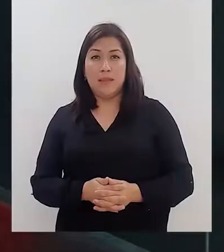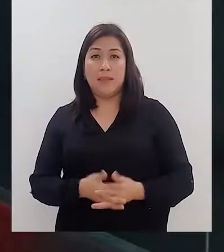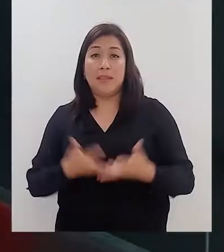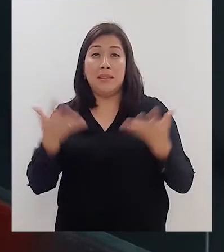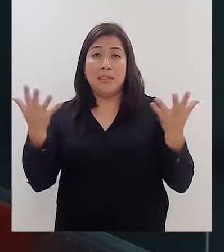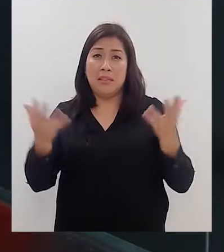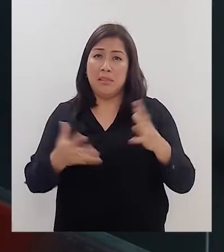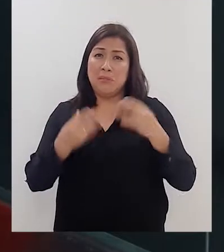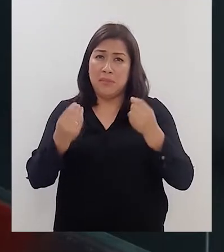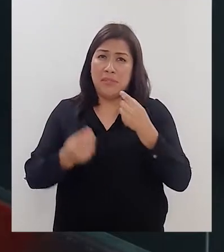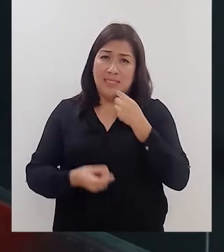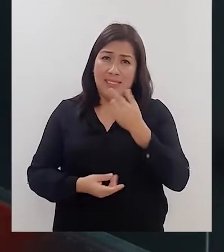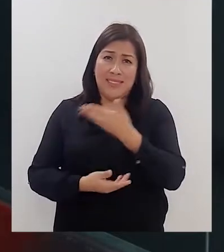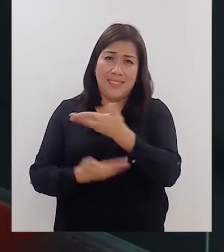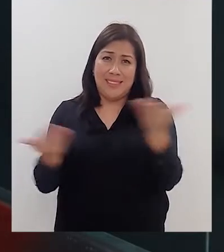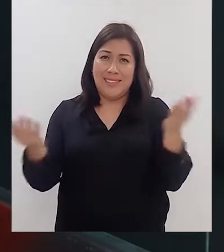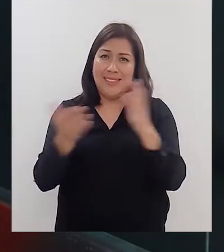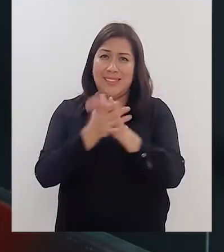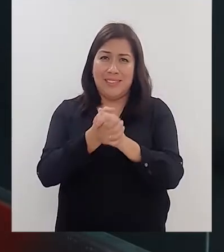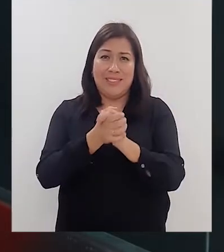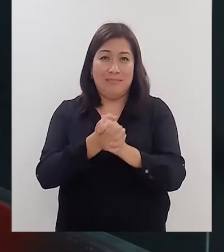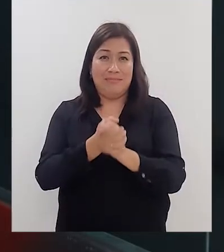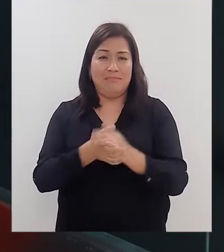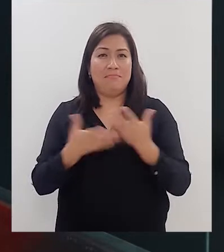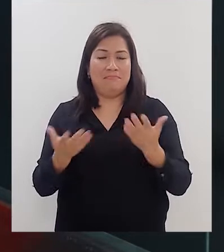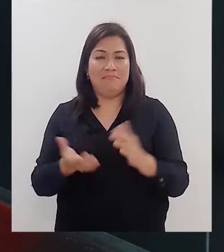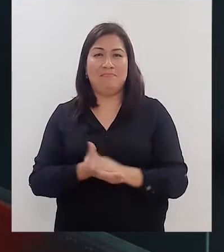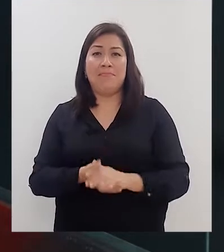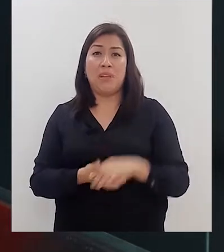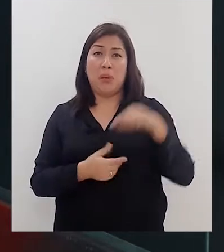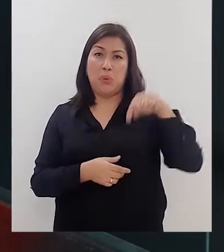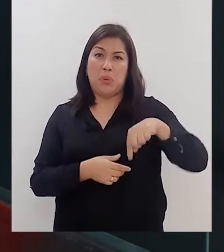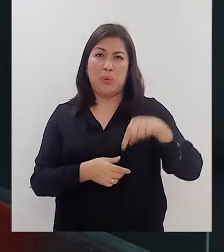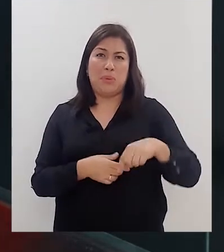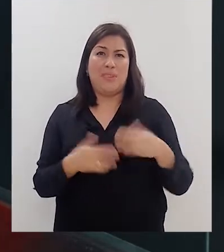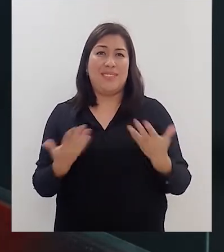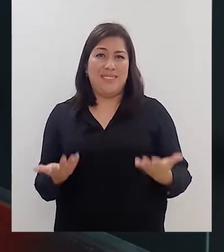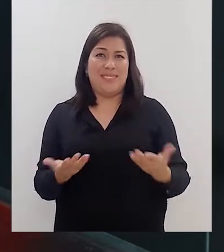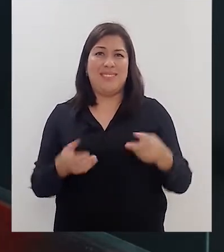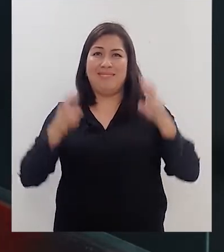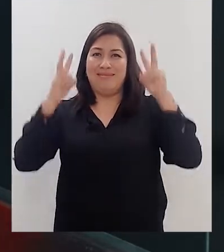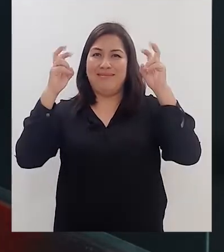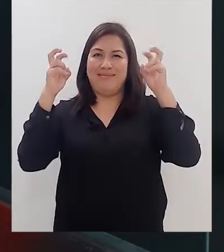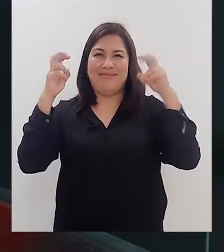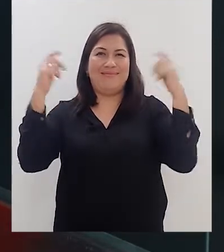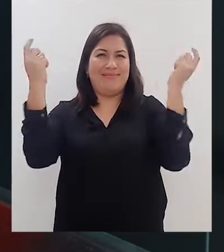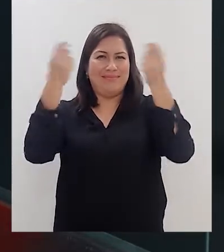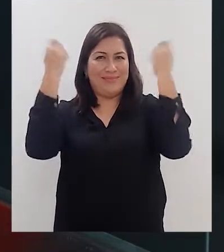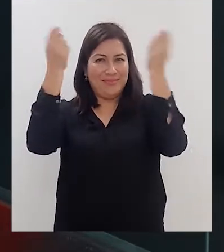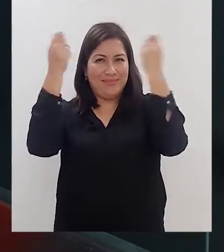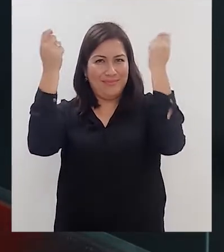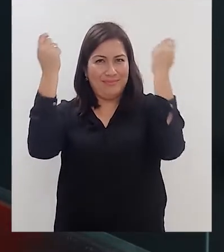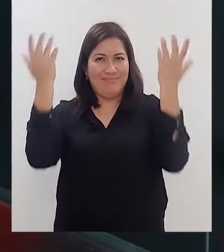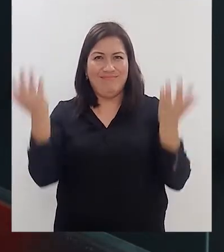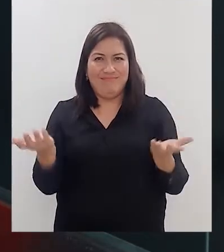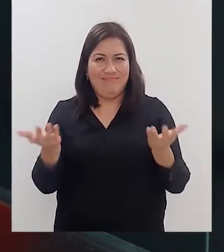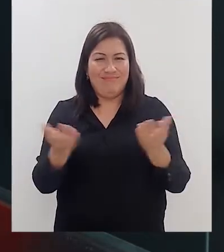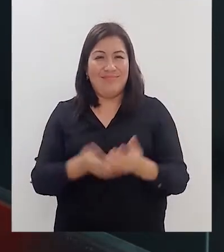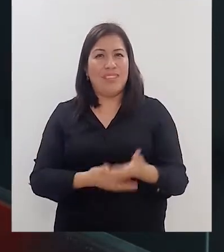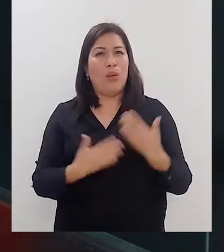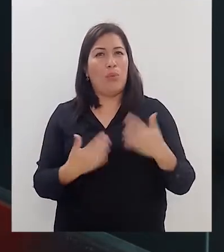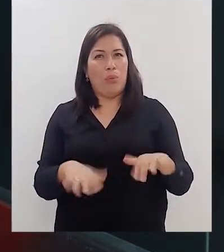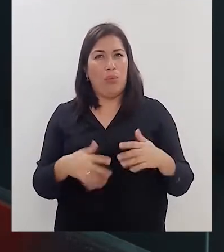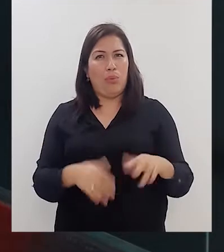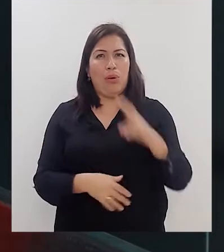¿Qué tal amigas y amigos? ¿Cómo están? Justamente hoy en el marco de la celebración